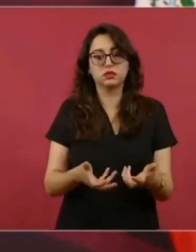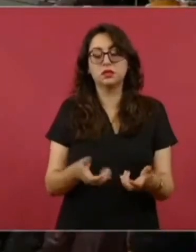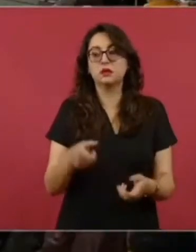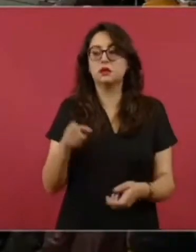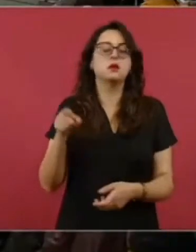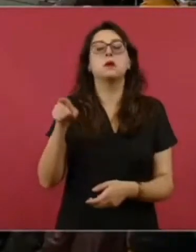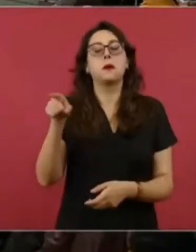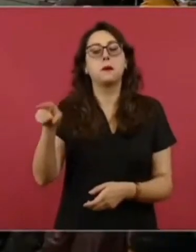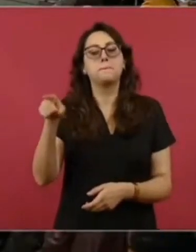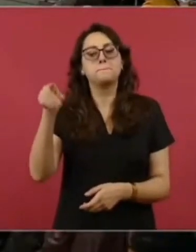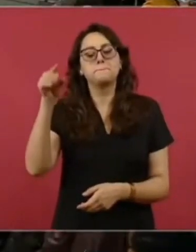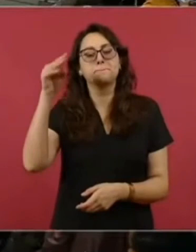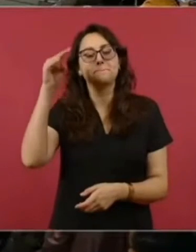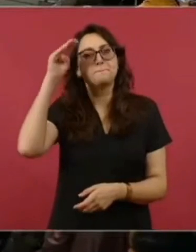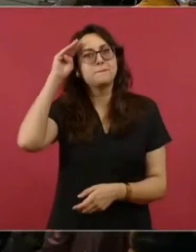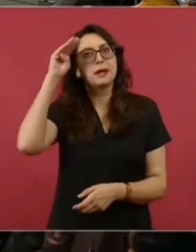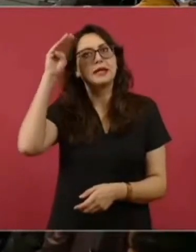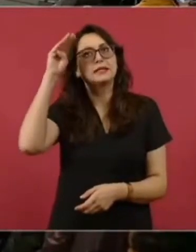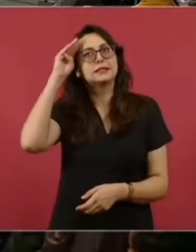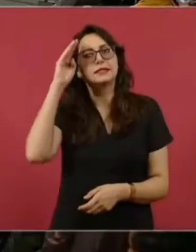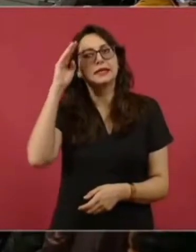no creo que,